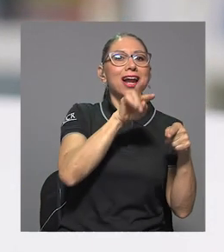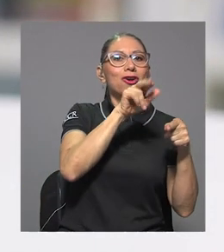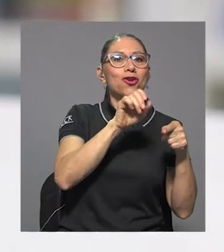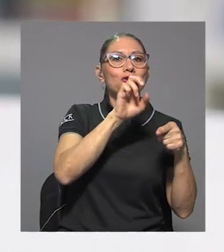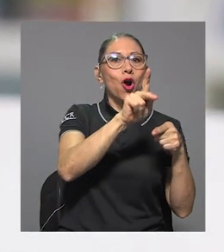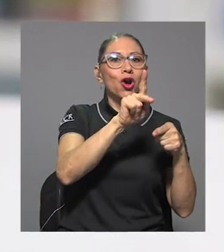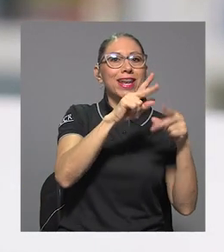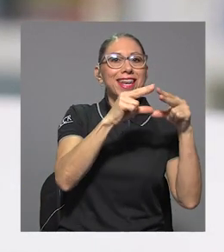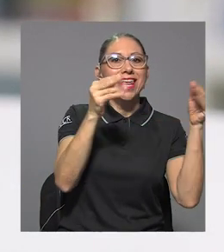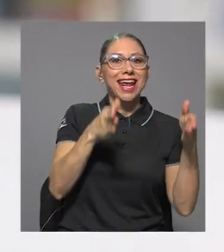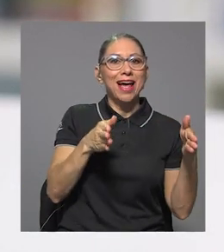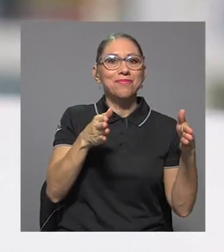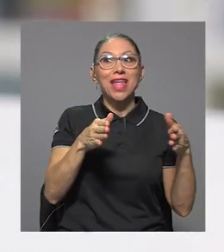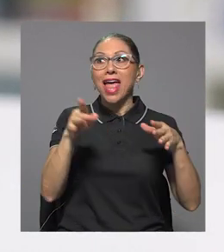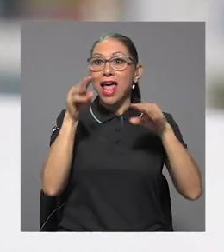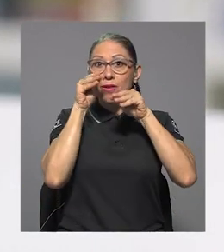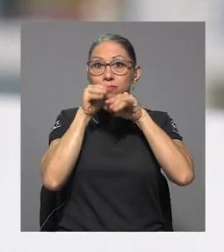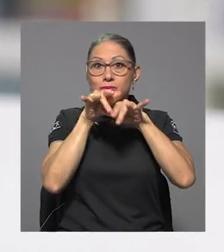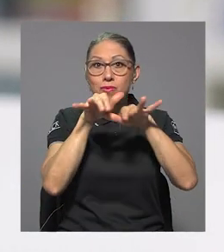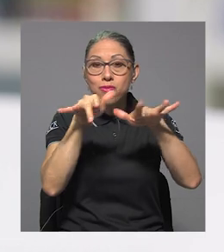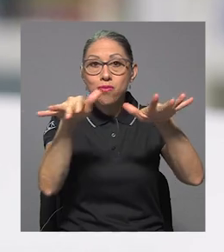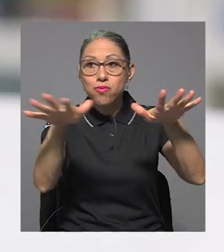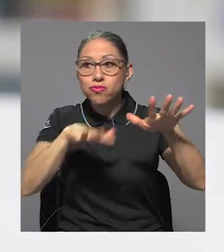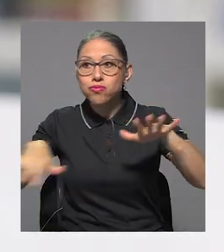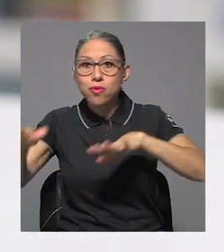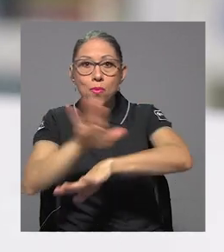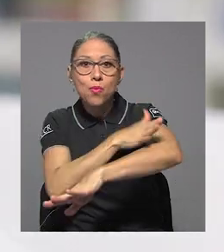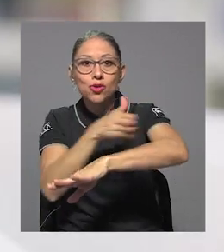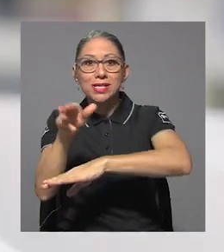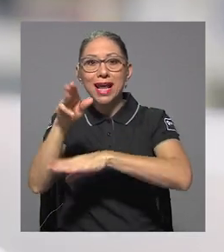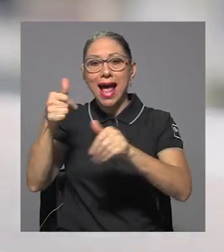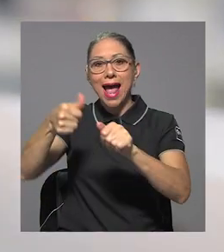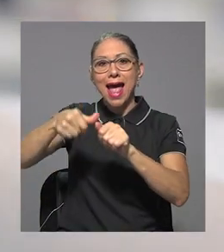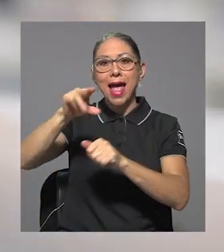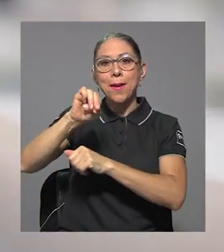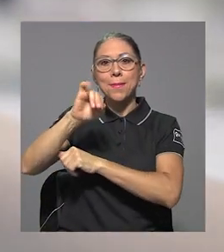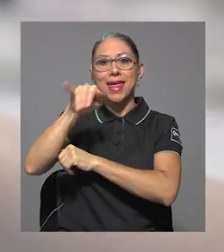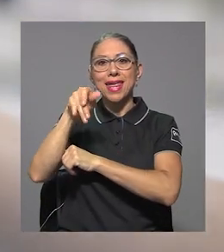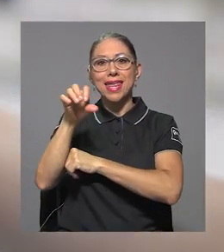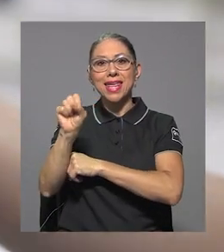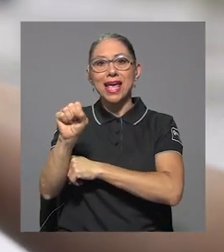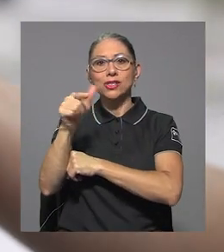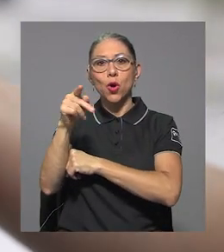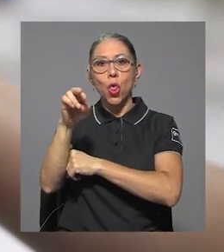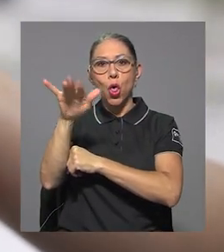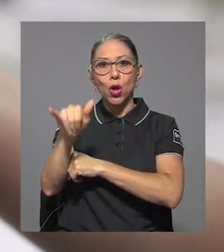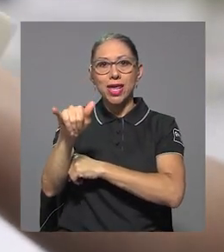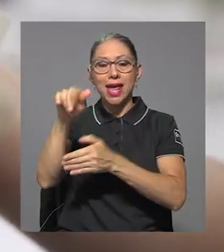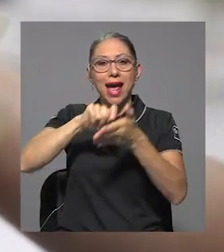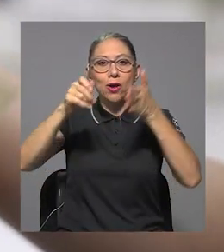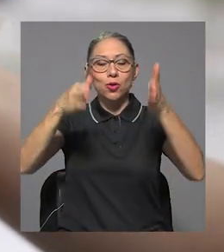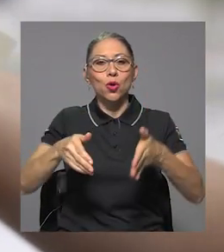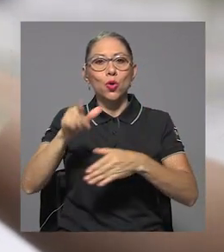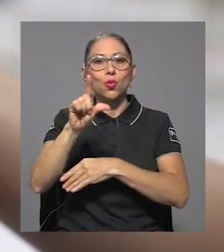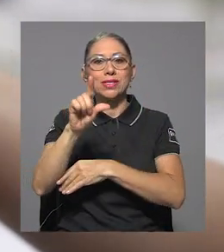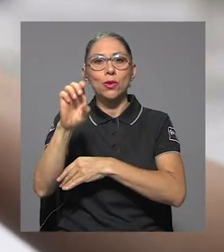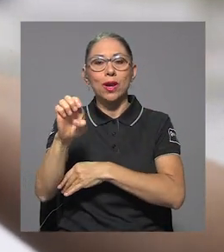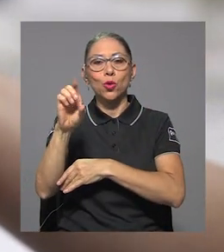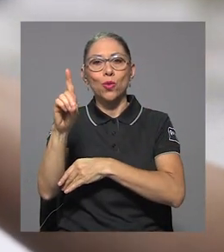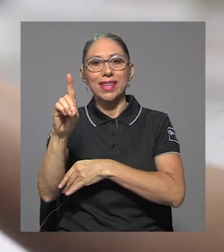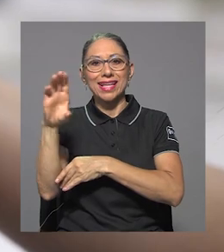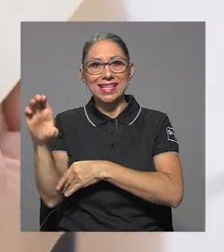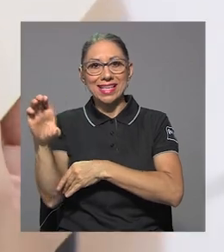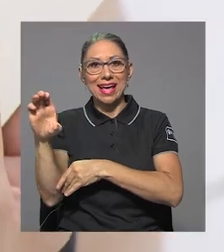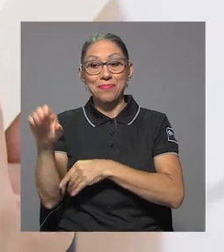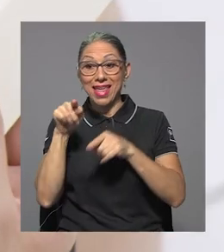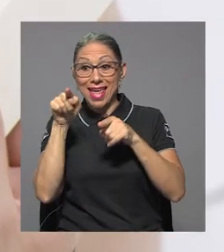de identidad en la música de los Mejía Godoy, del autor Luis Enrique Duarte Castillo. Del Song Nica al Rock